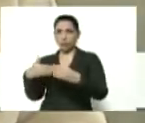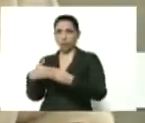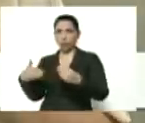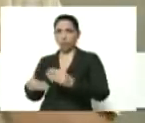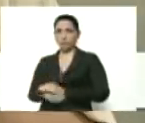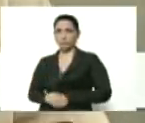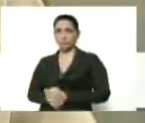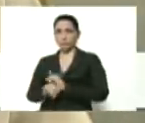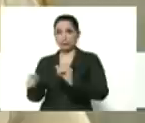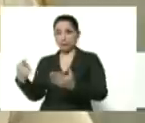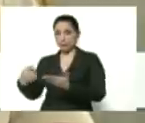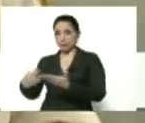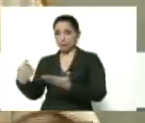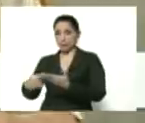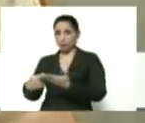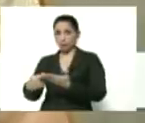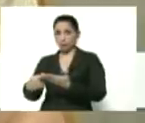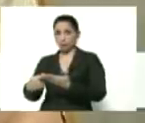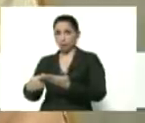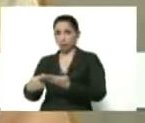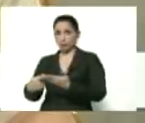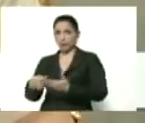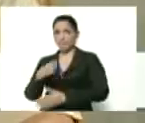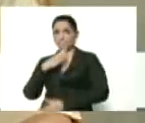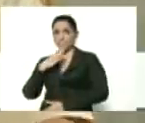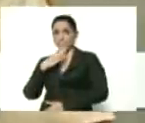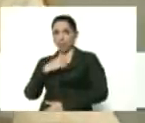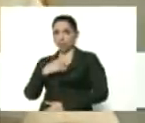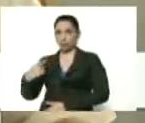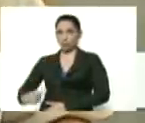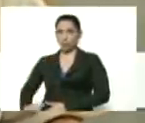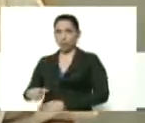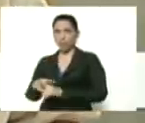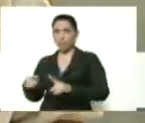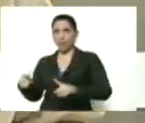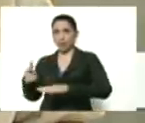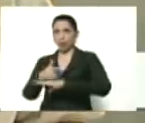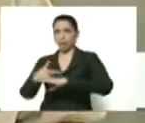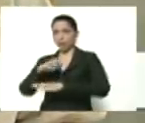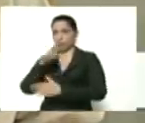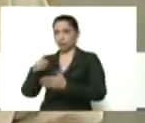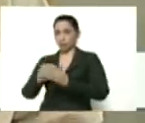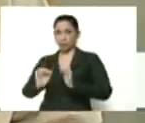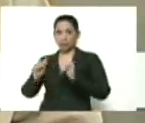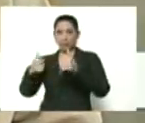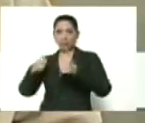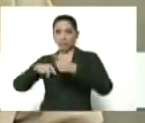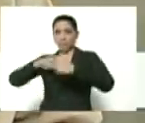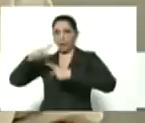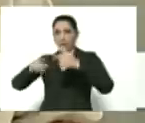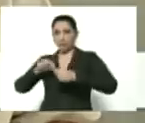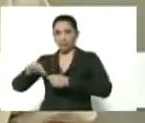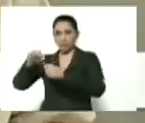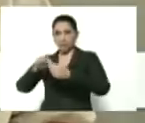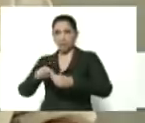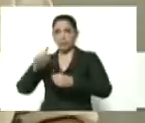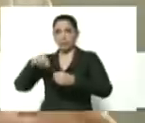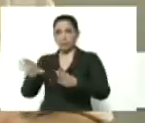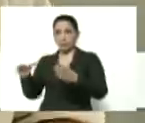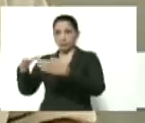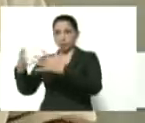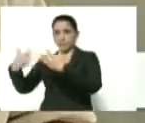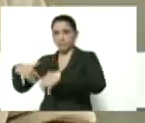se están invirtiendo del fondo chino, ha hecho el gobierno nacional para el inicio de este plan de siembra. Y el sector privado,